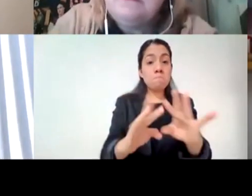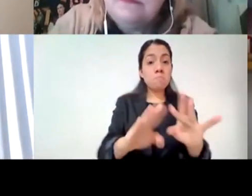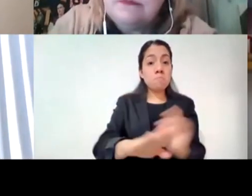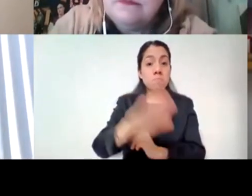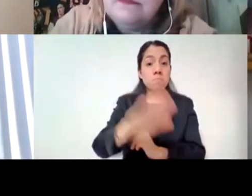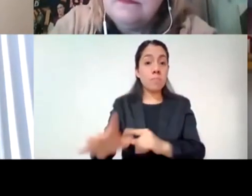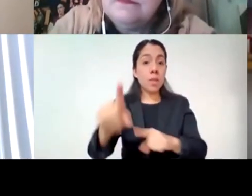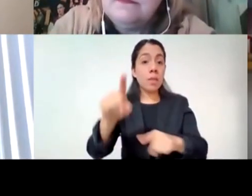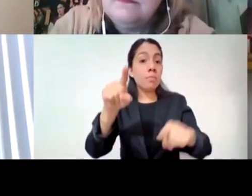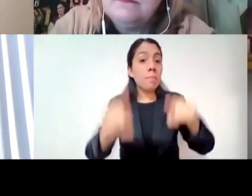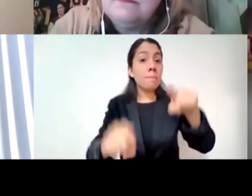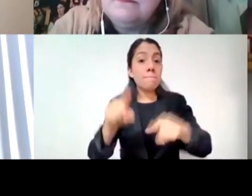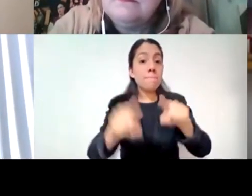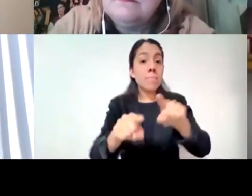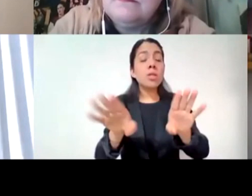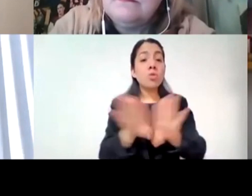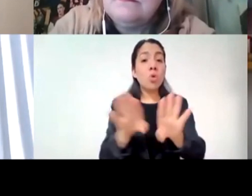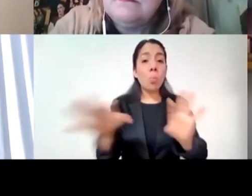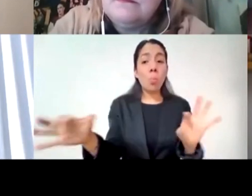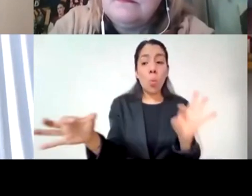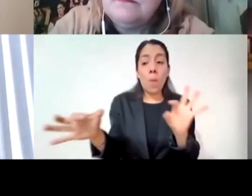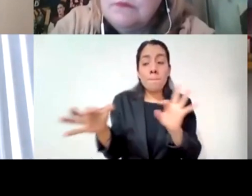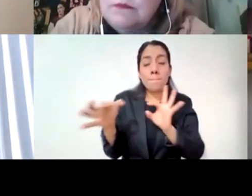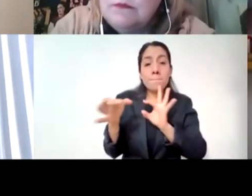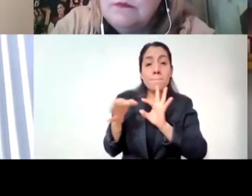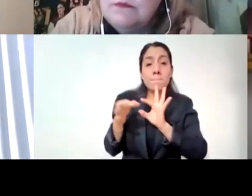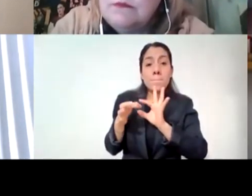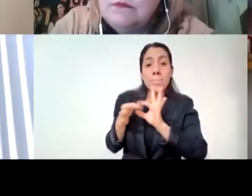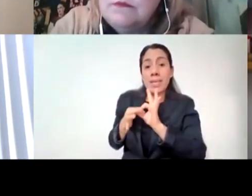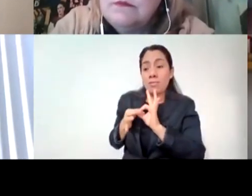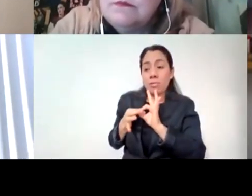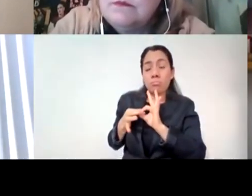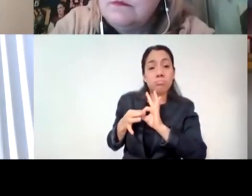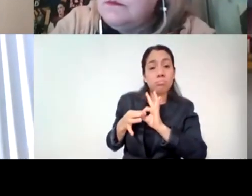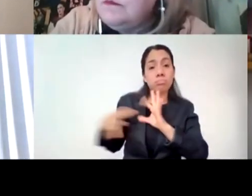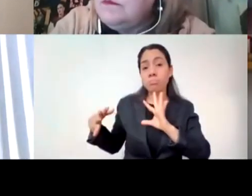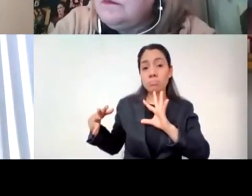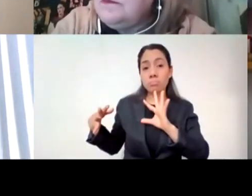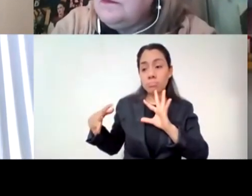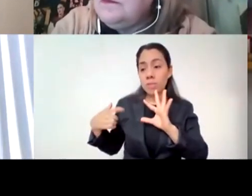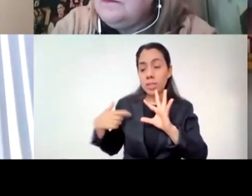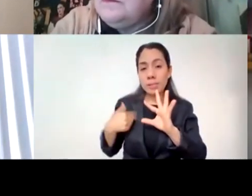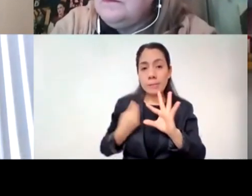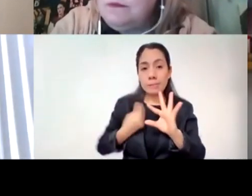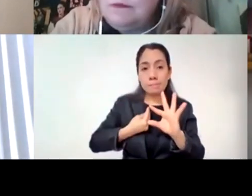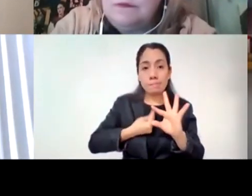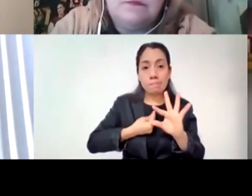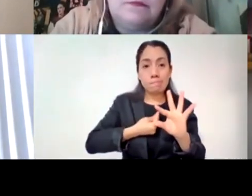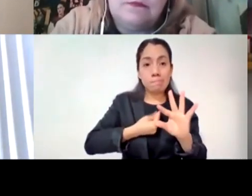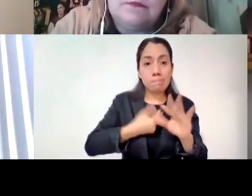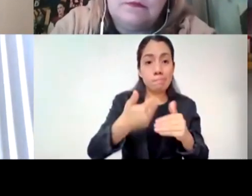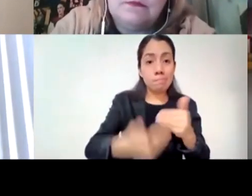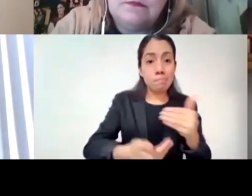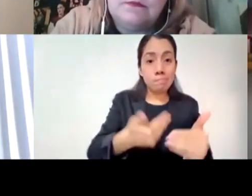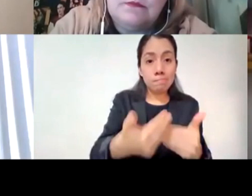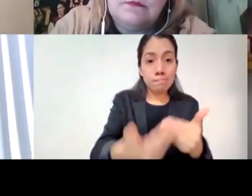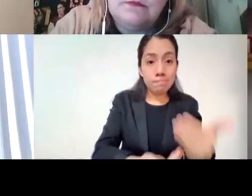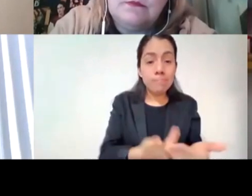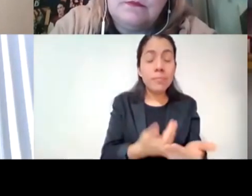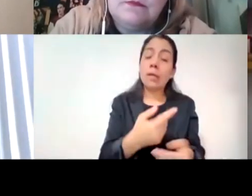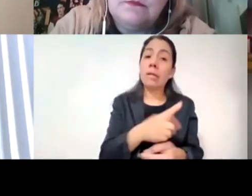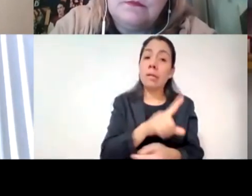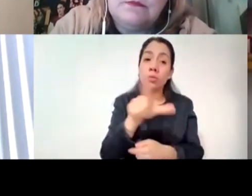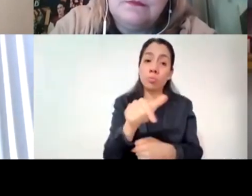que se rompió eso es ahí donde radica lo significativo de los procesos y los recursos que pueda tener